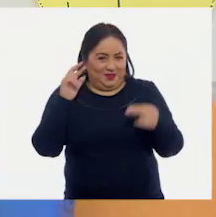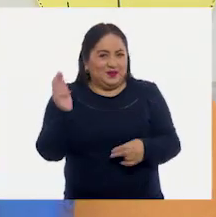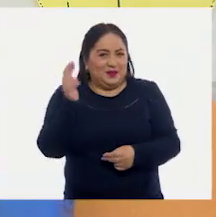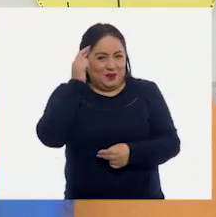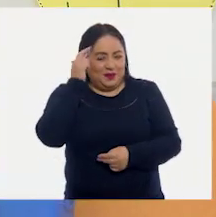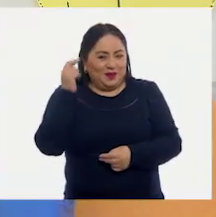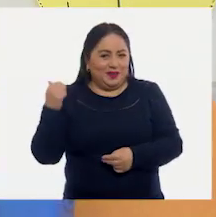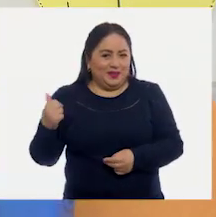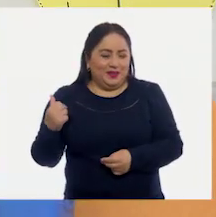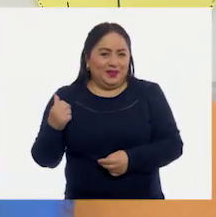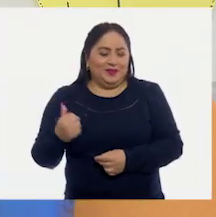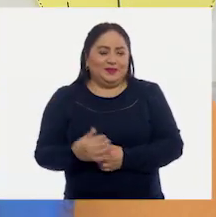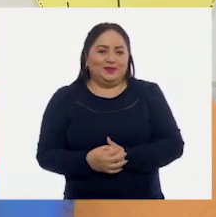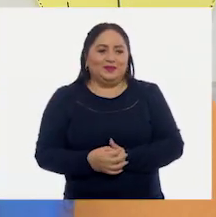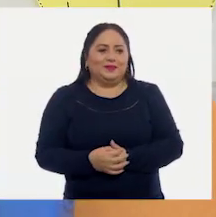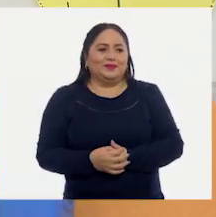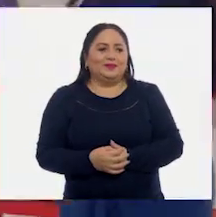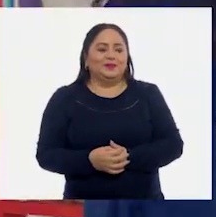Nubes? ¡Oh! La Vendedora.